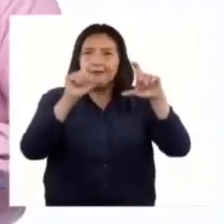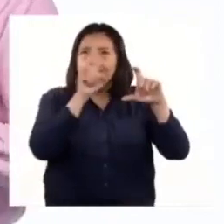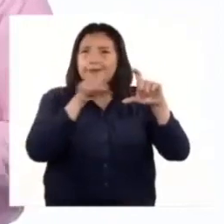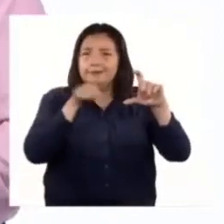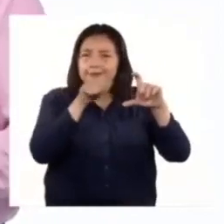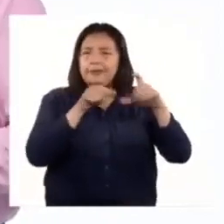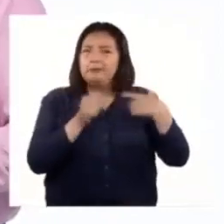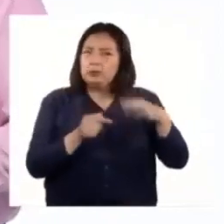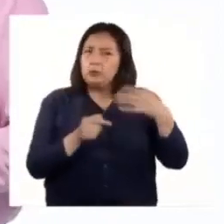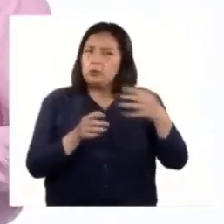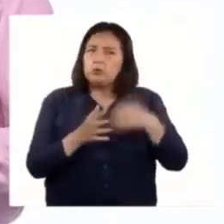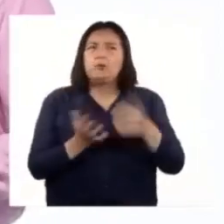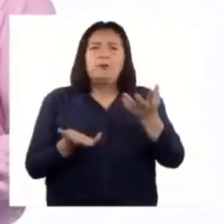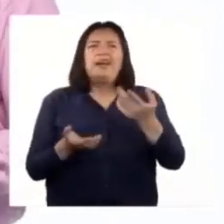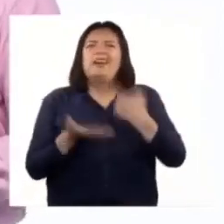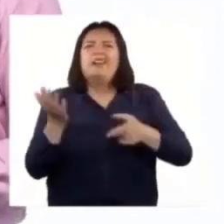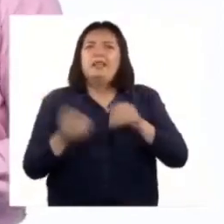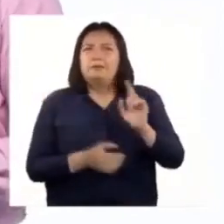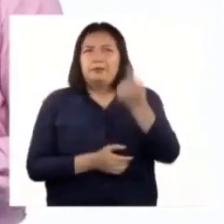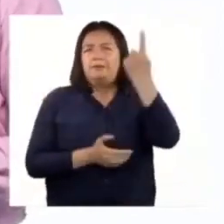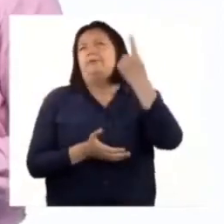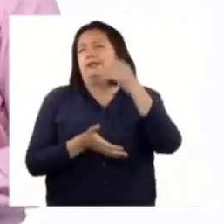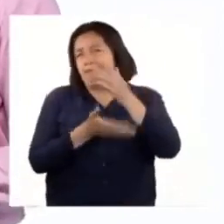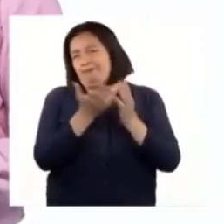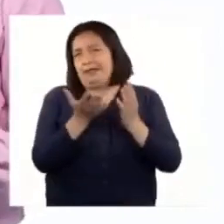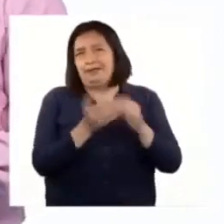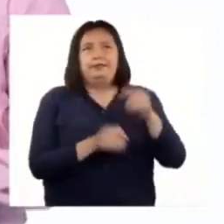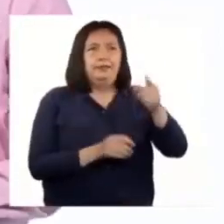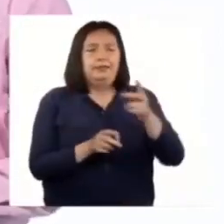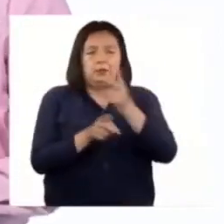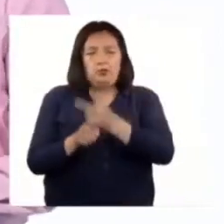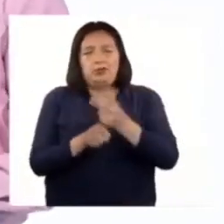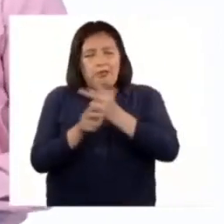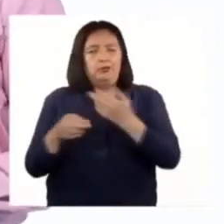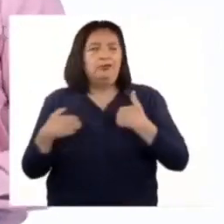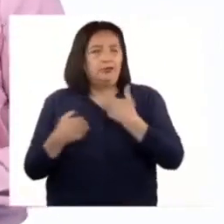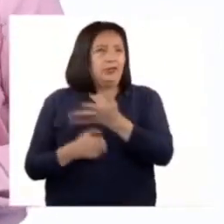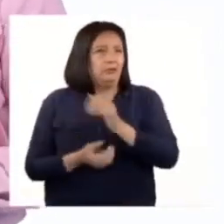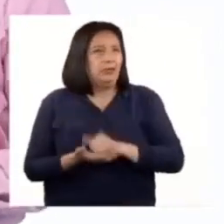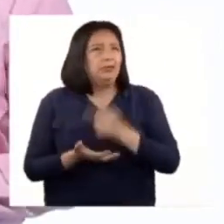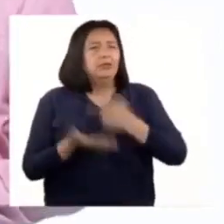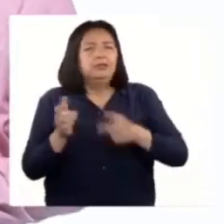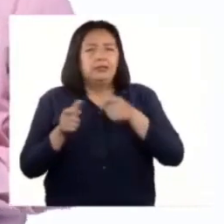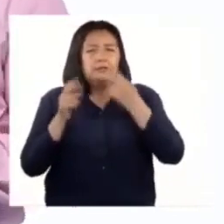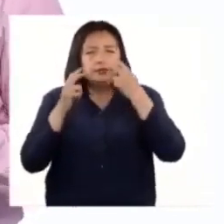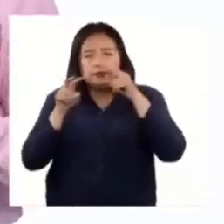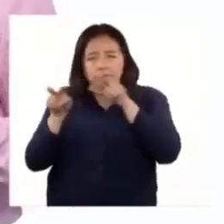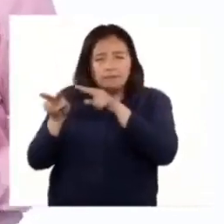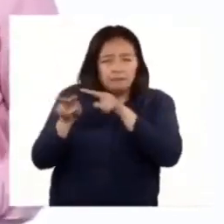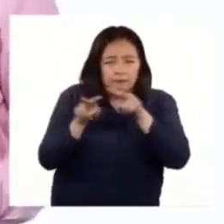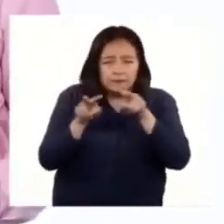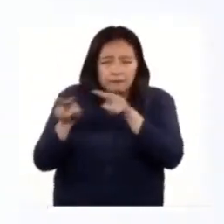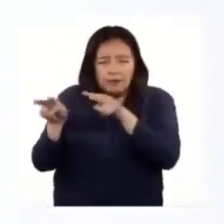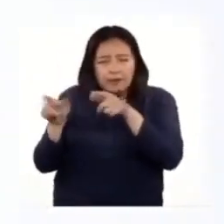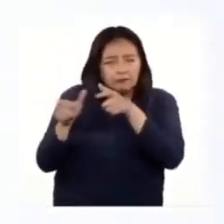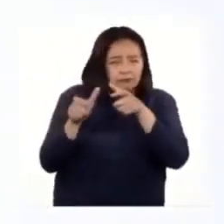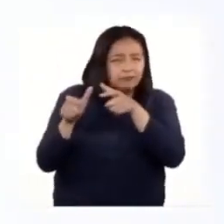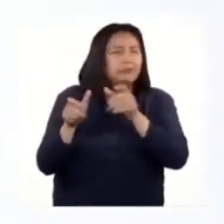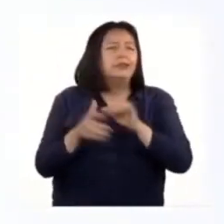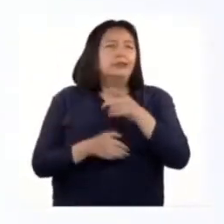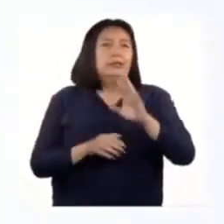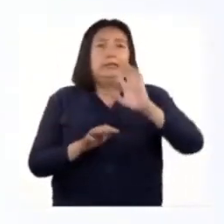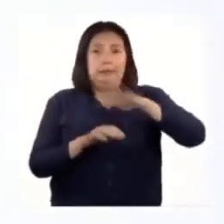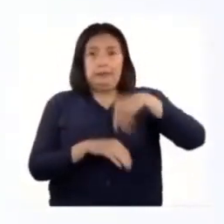trampa son muy útiles para la primera fase de la conservación de los animales, que es la de observación o monitoreo. B.